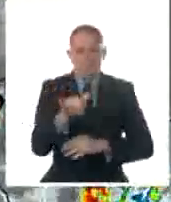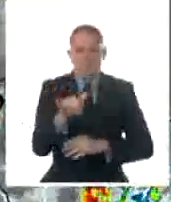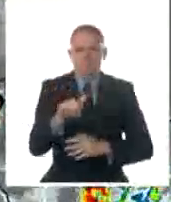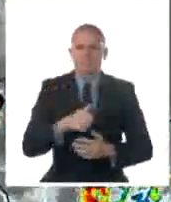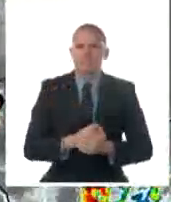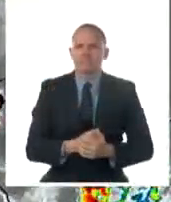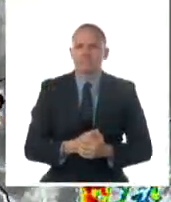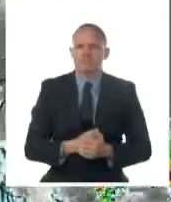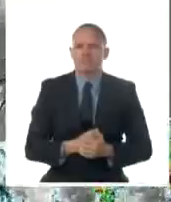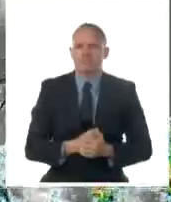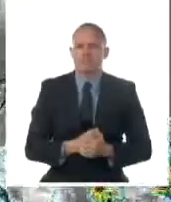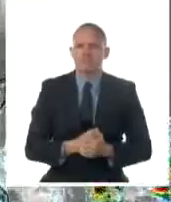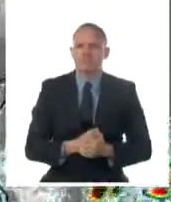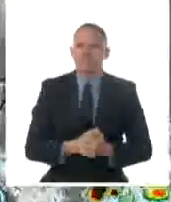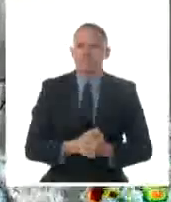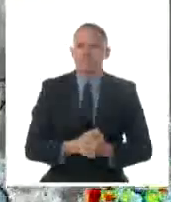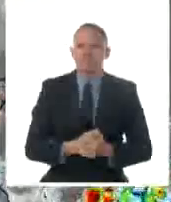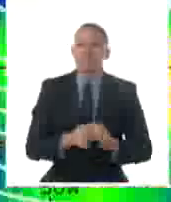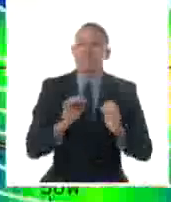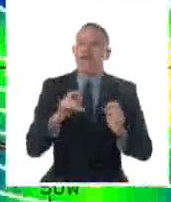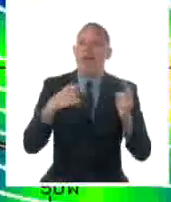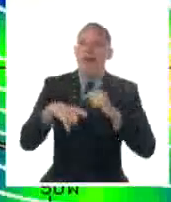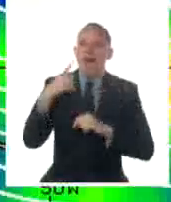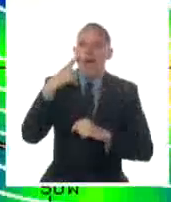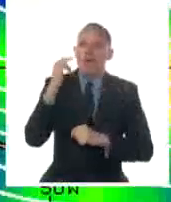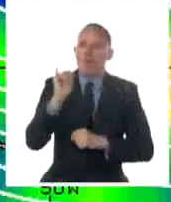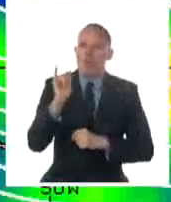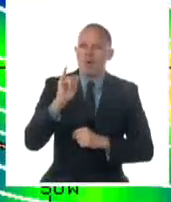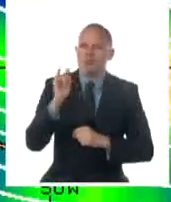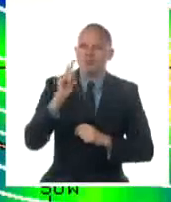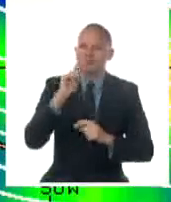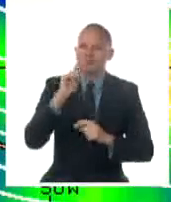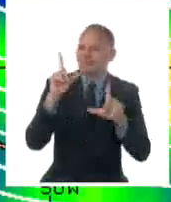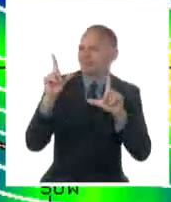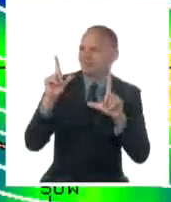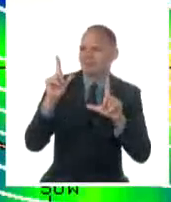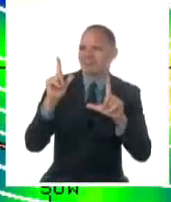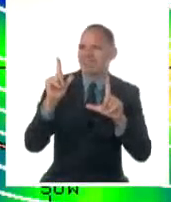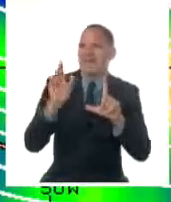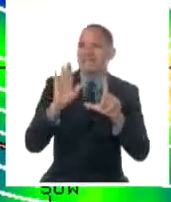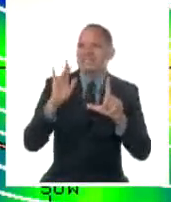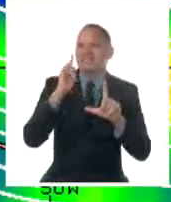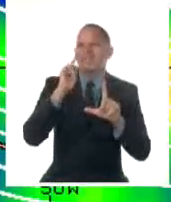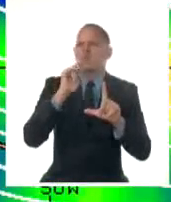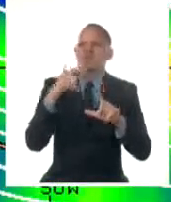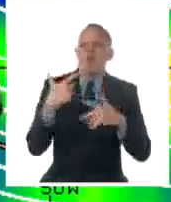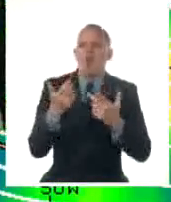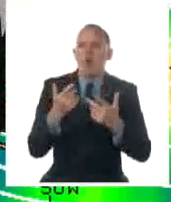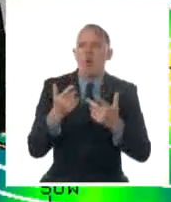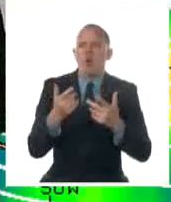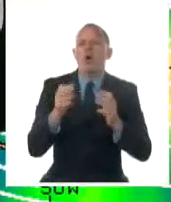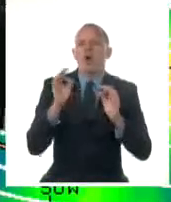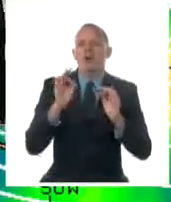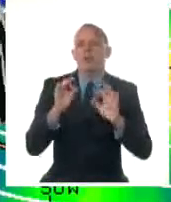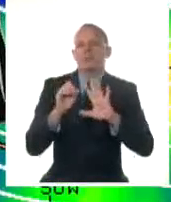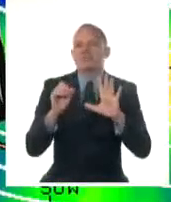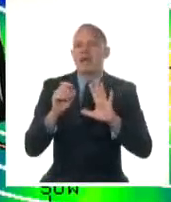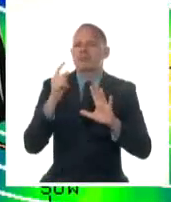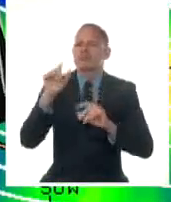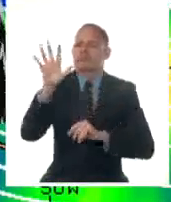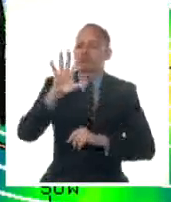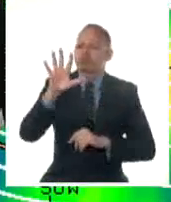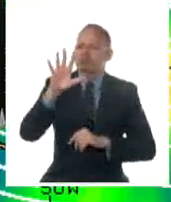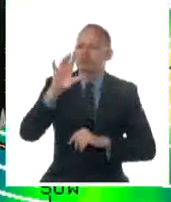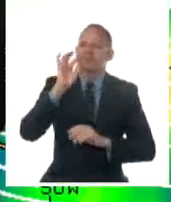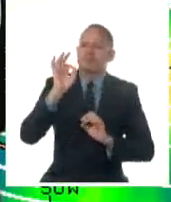apreciar que este organismo ciclónico tropical se mueve en un flujo del norte y por eso